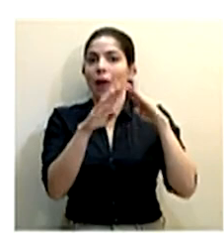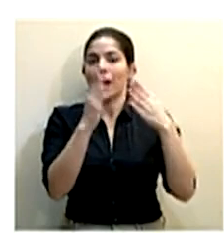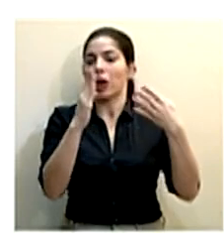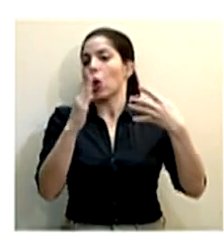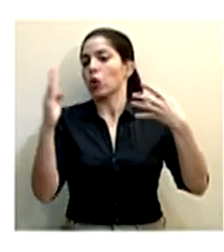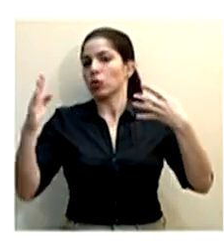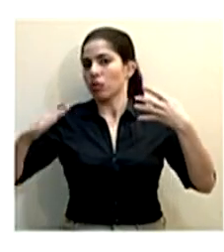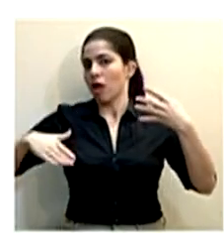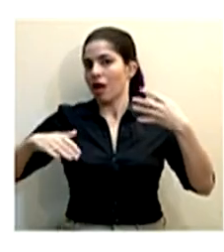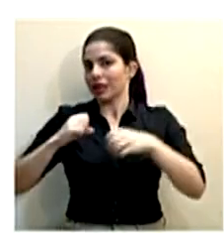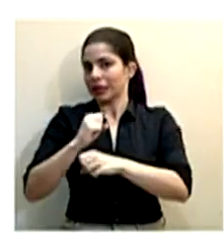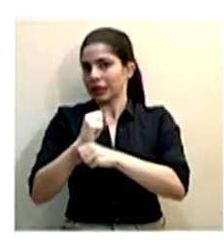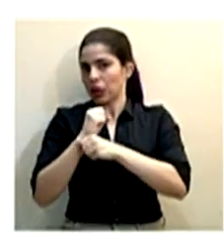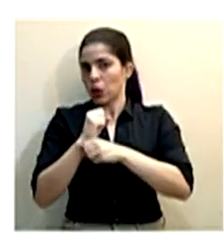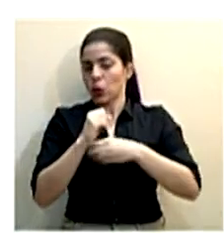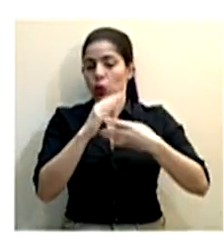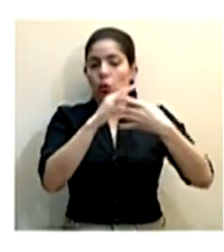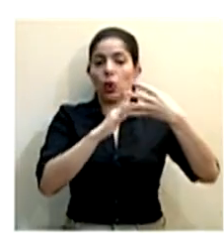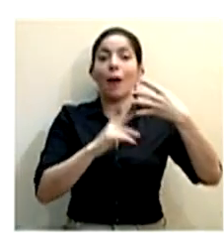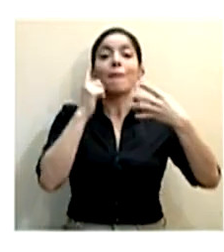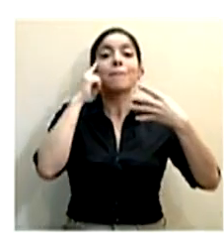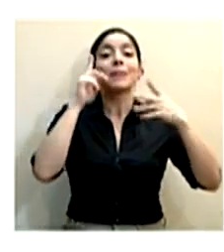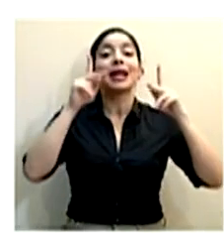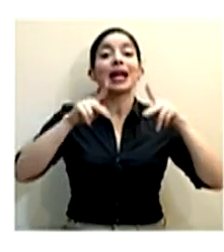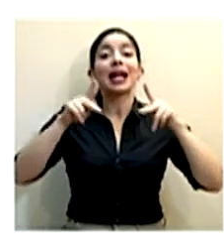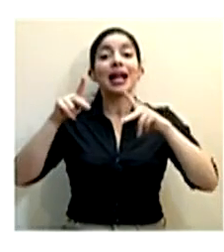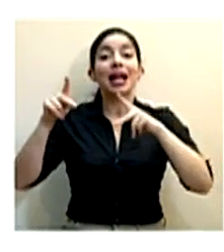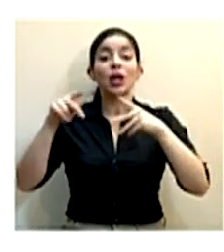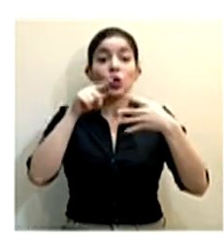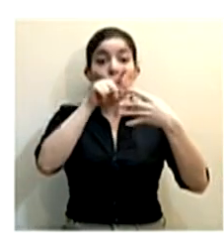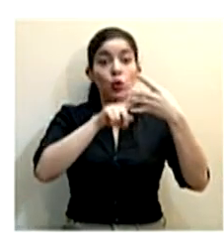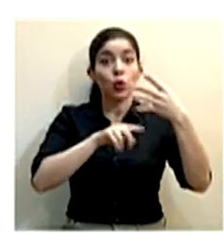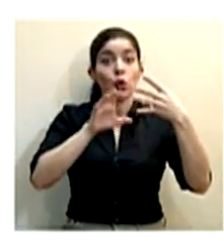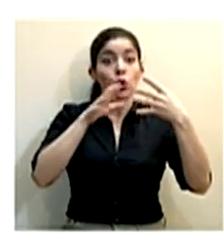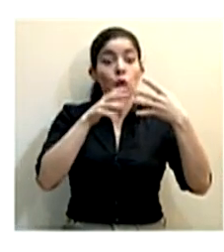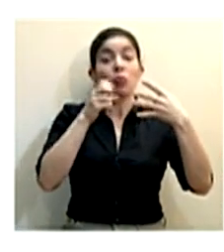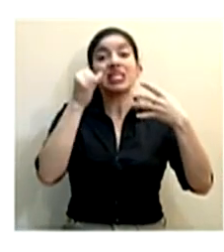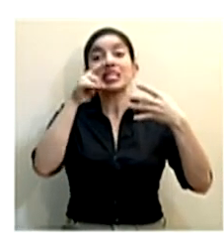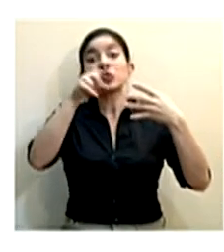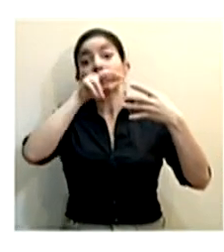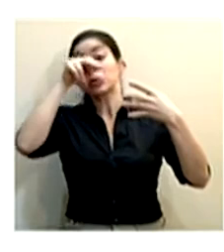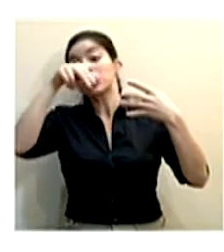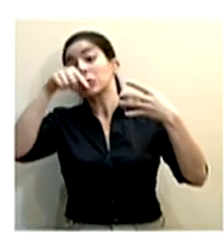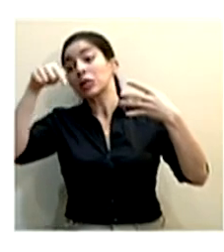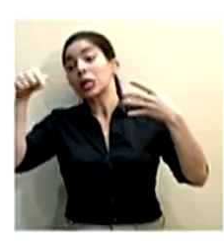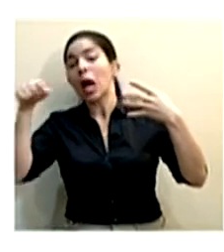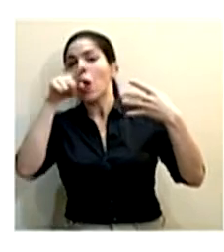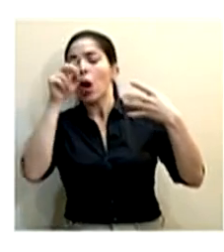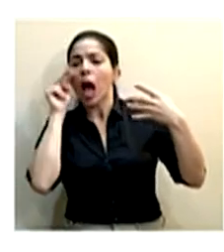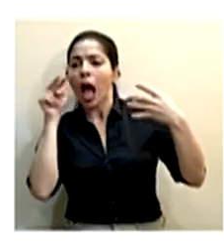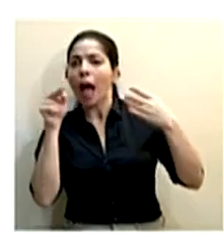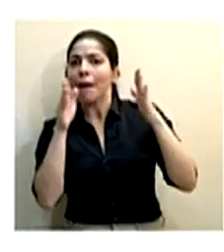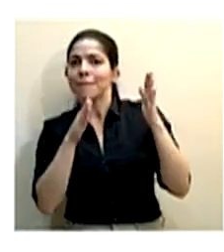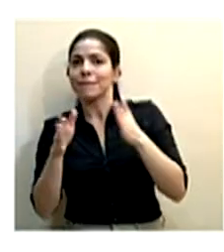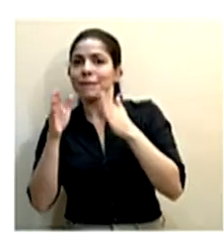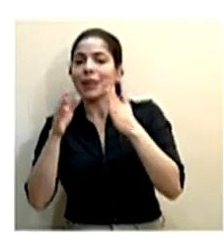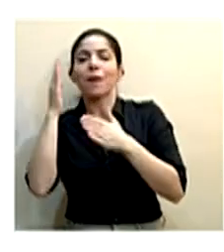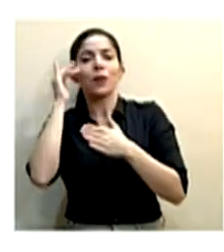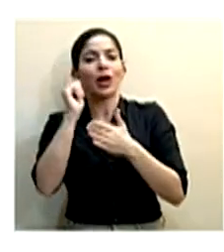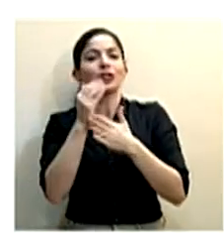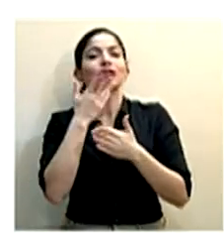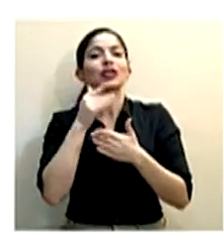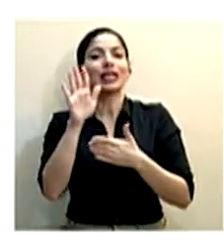y las demás para que la gente que está en esos grupos se pueda ir visualizando, pero que eso, por eso es que están en tonos de grises,